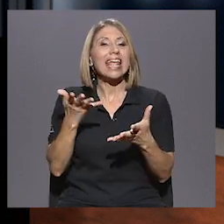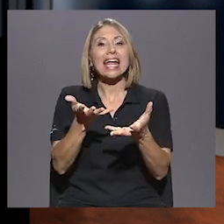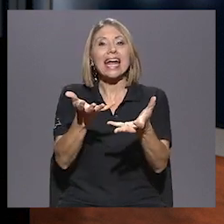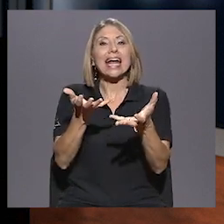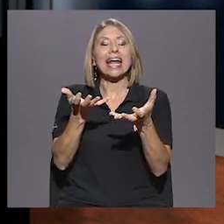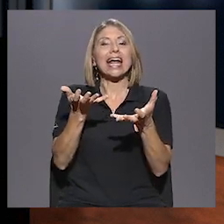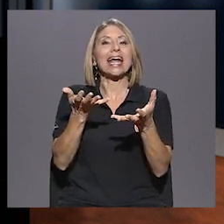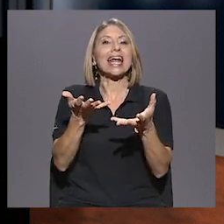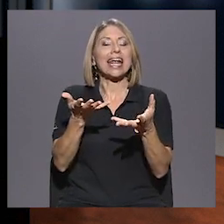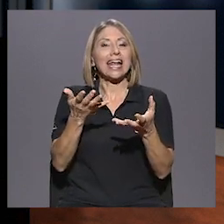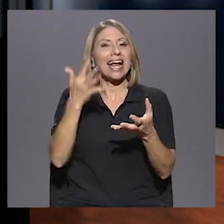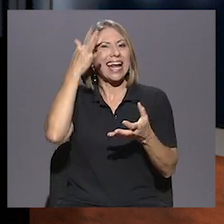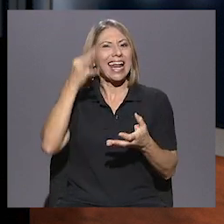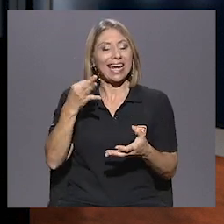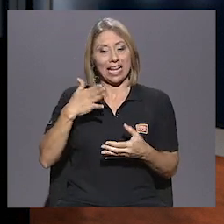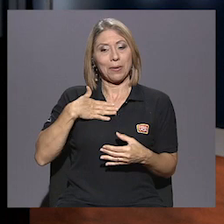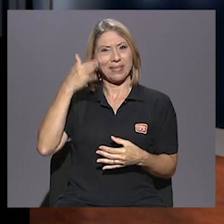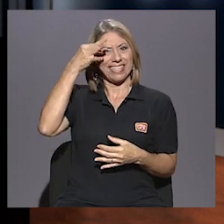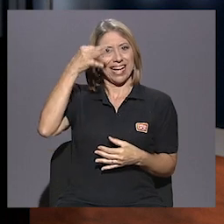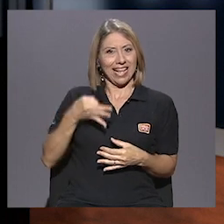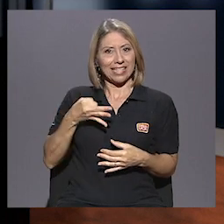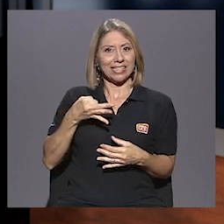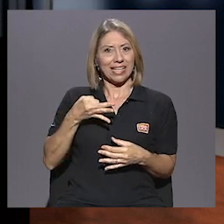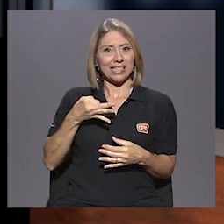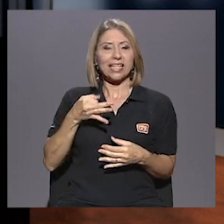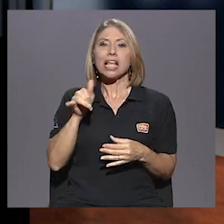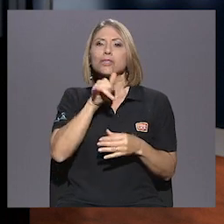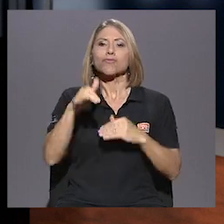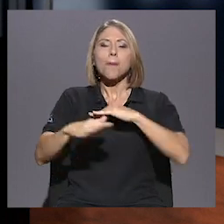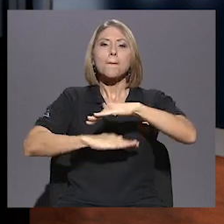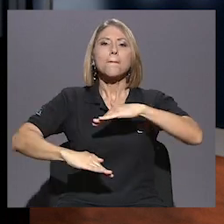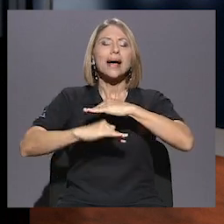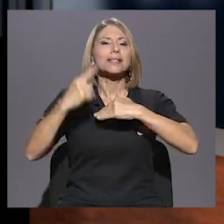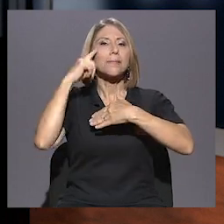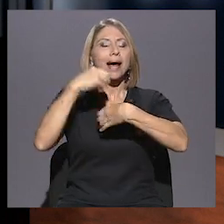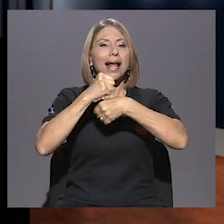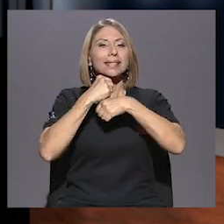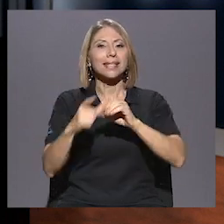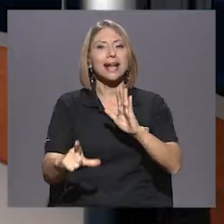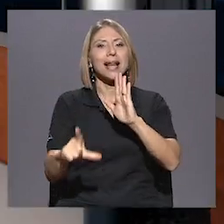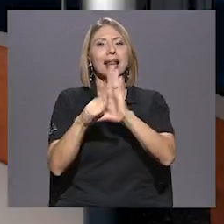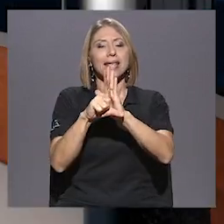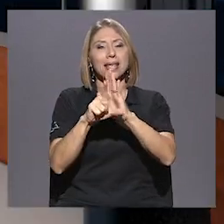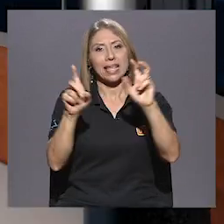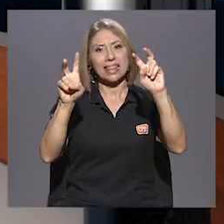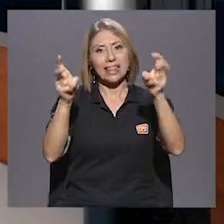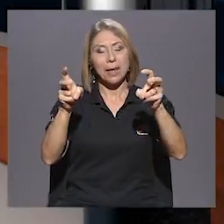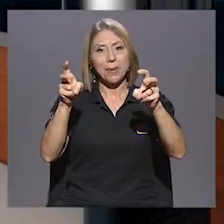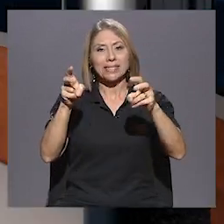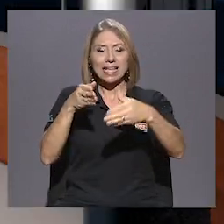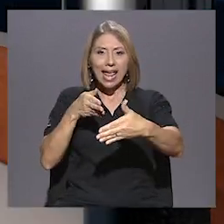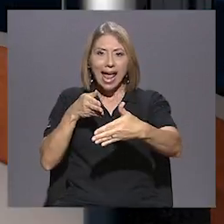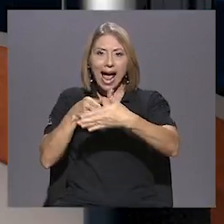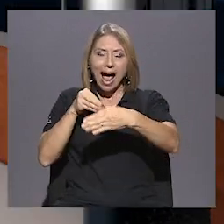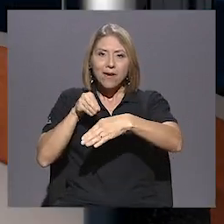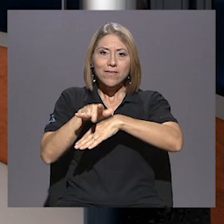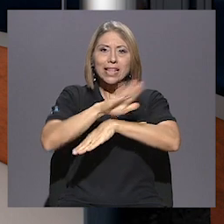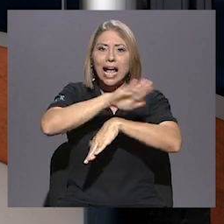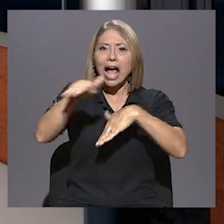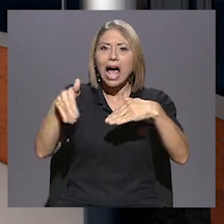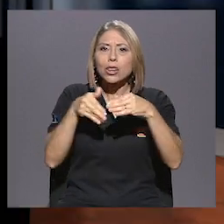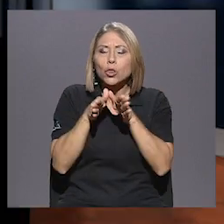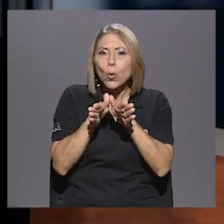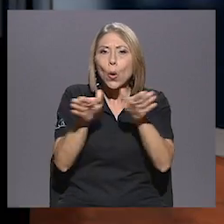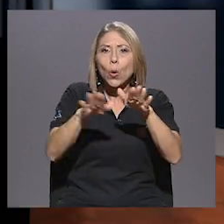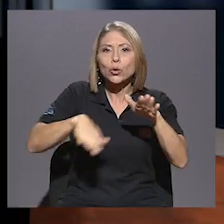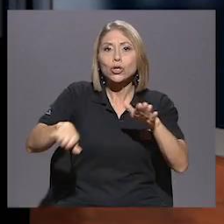conviertan en la base para legislar sobre temas que afectan a toda la colectividad. Si usted es testigo de Jehová, por